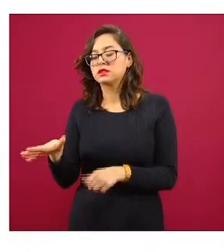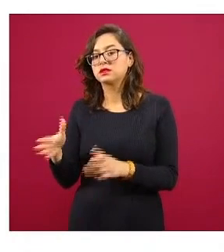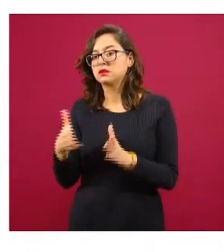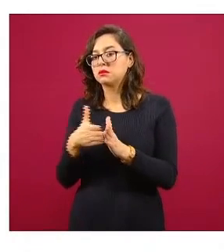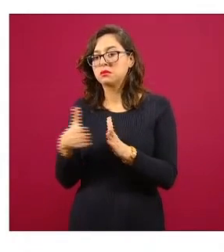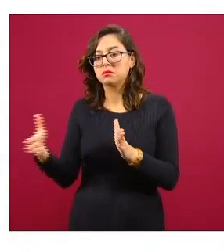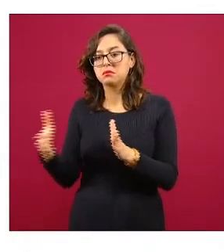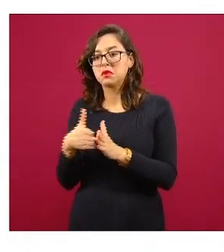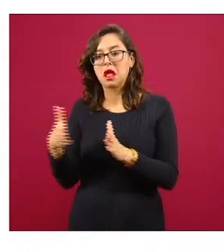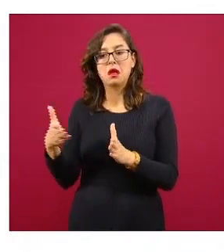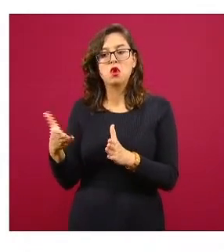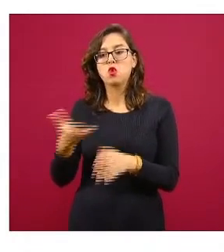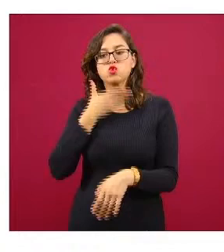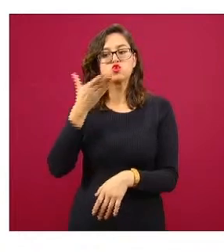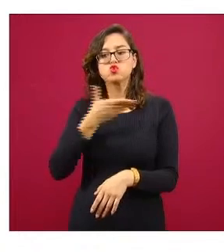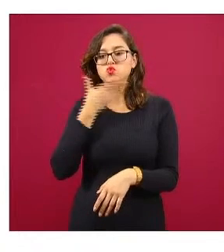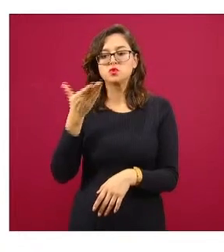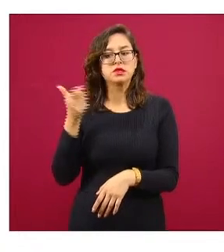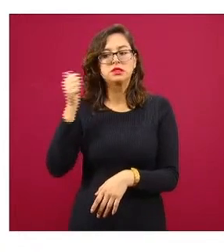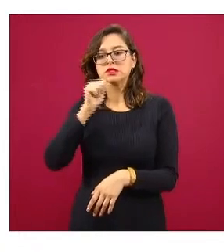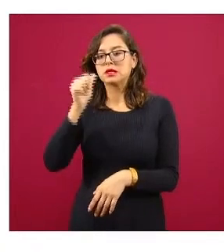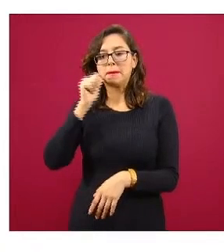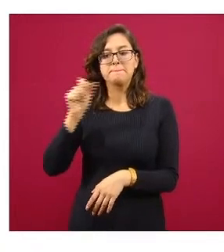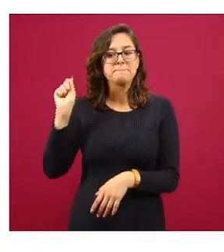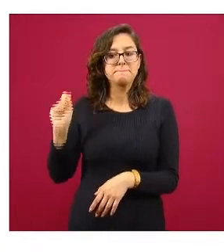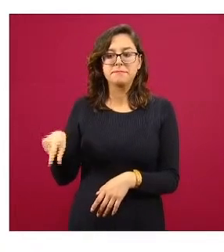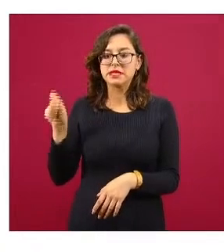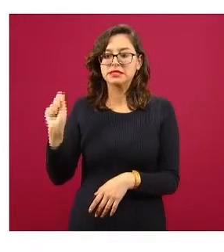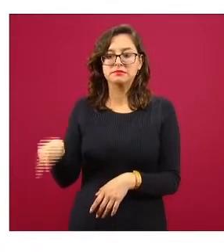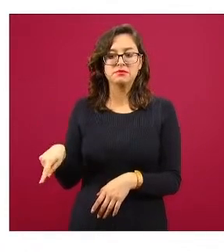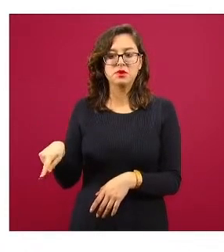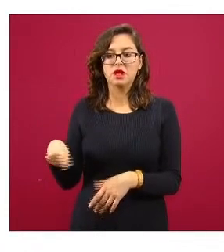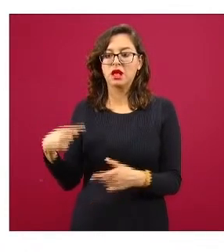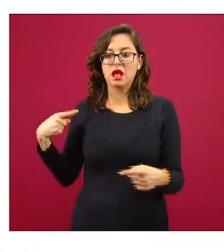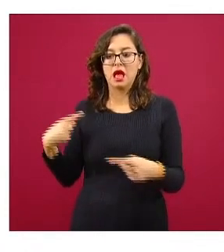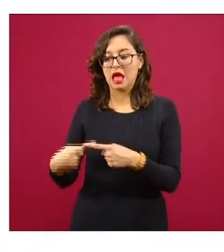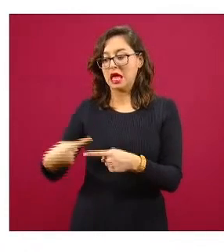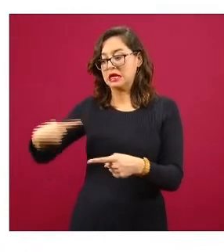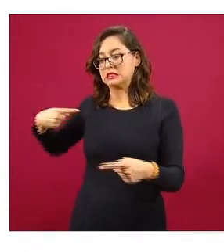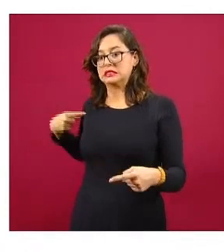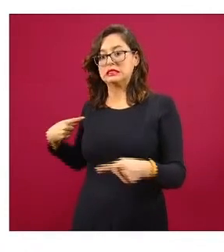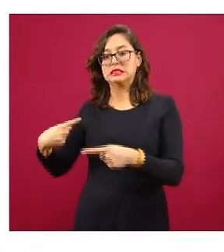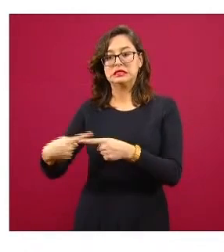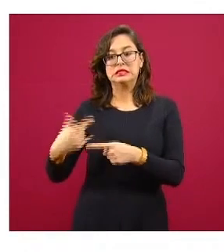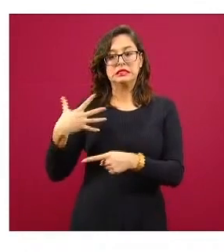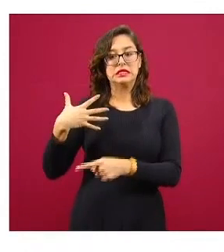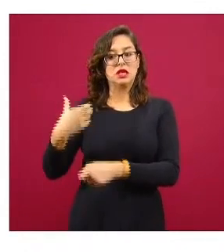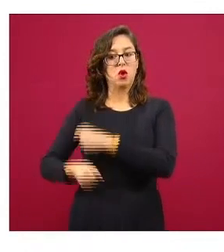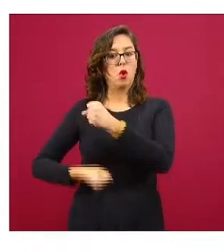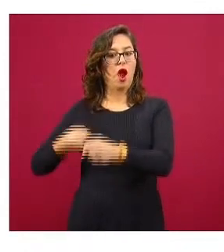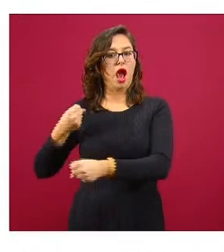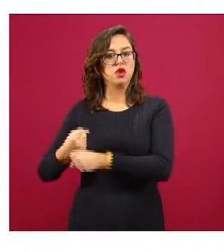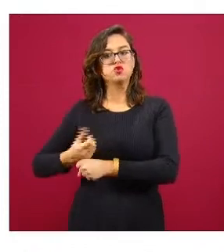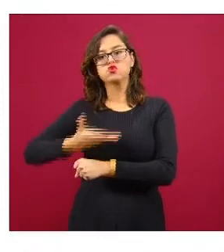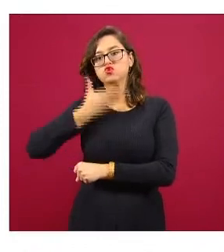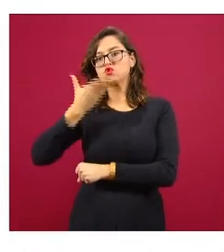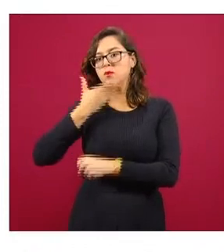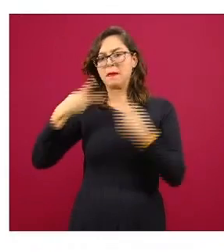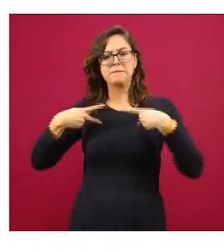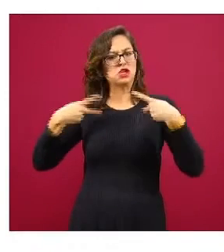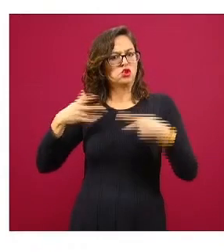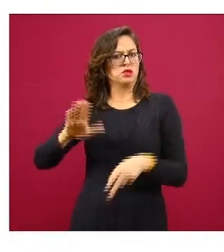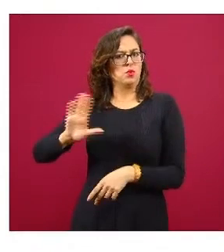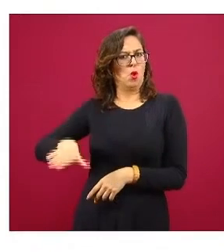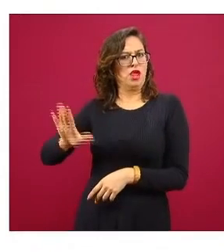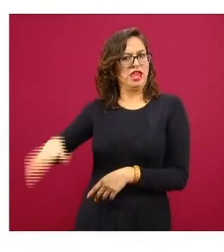temporada normal medidas sobre la mediana de los cinco años anteriores. Y el segundo